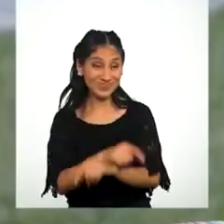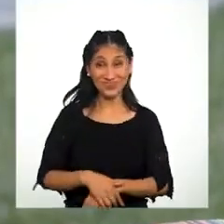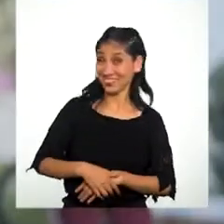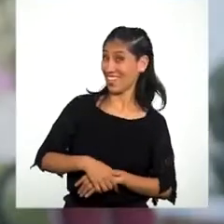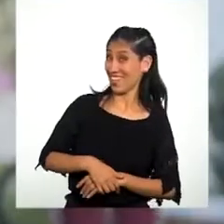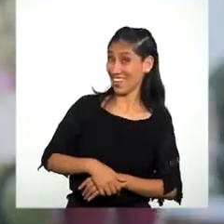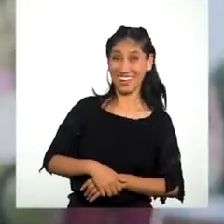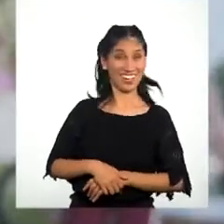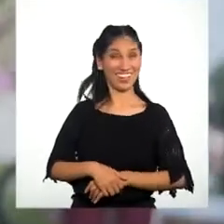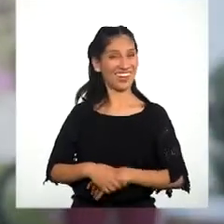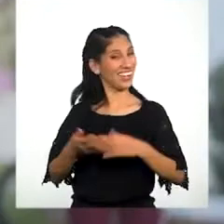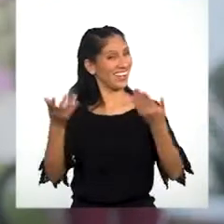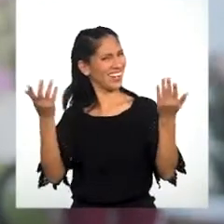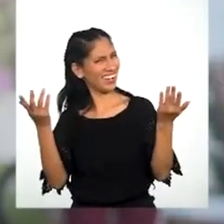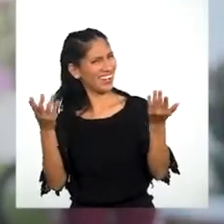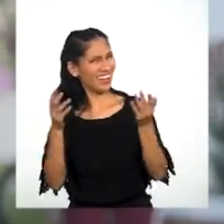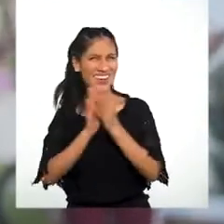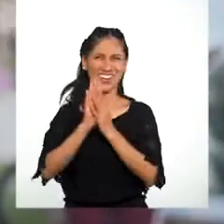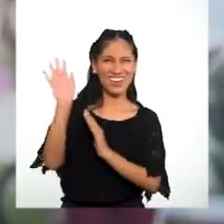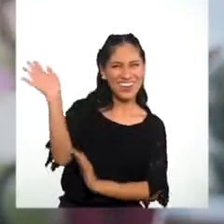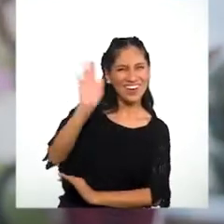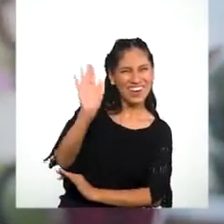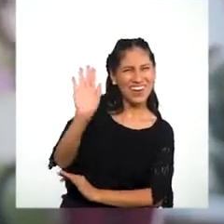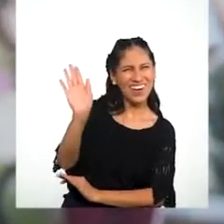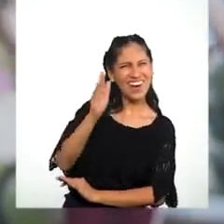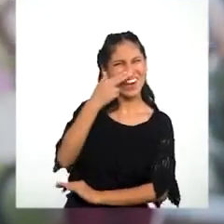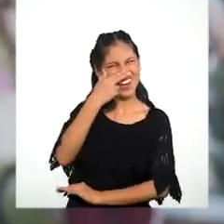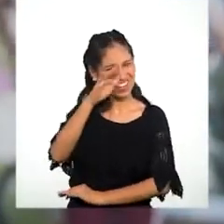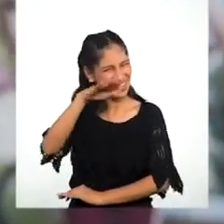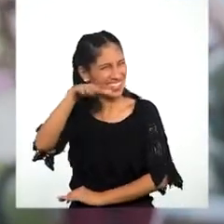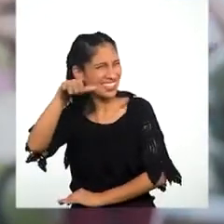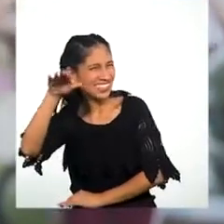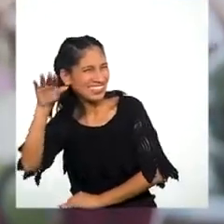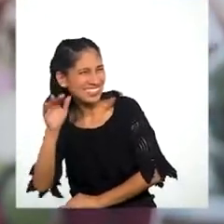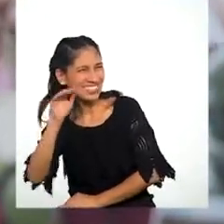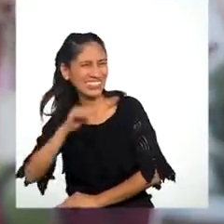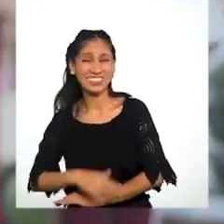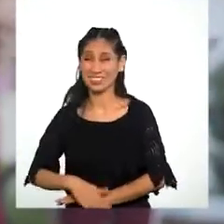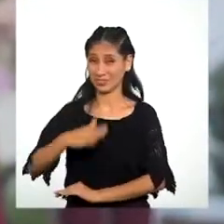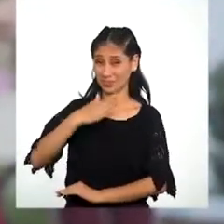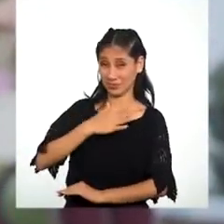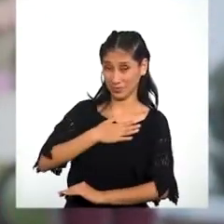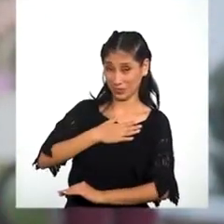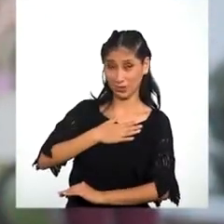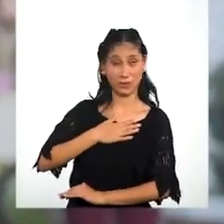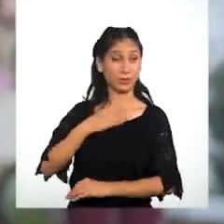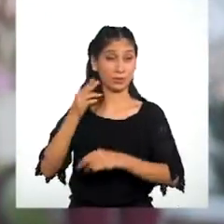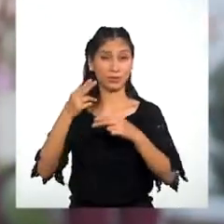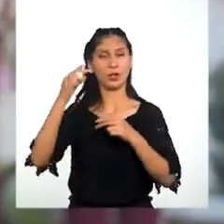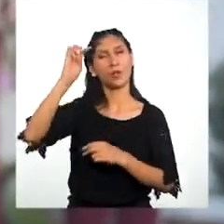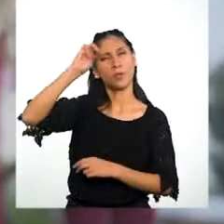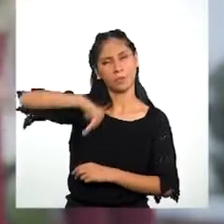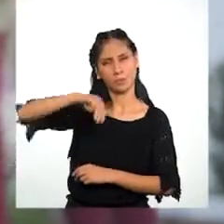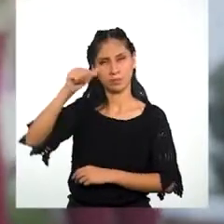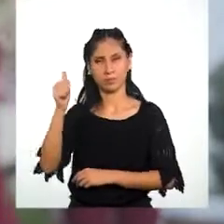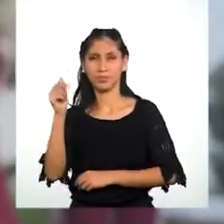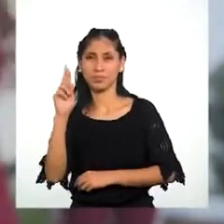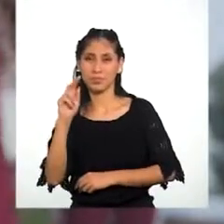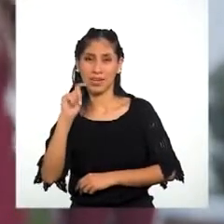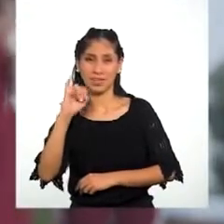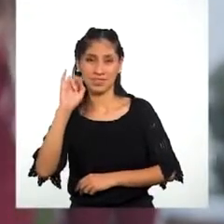¡Ah! ¡Hola, ñañitas y ñañitos! Yo soy La Tucana Martina Su